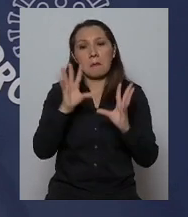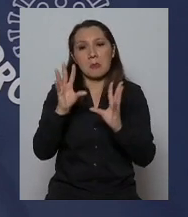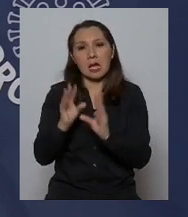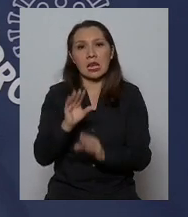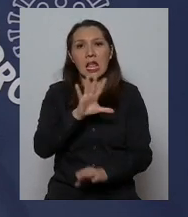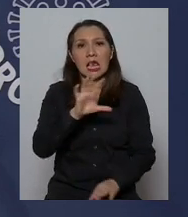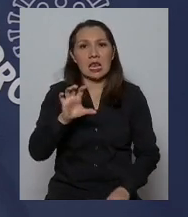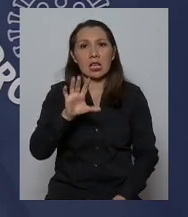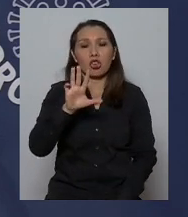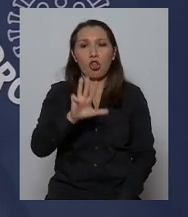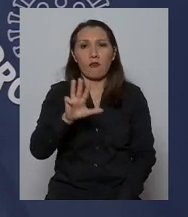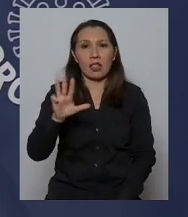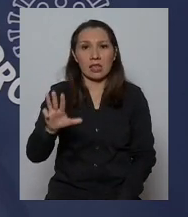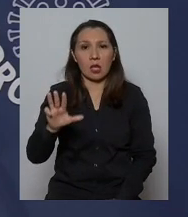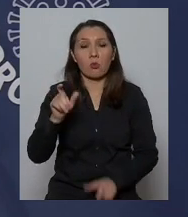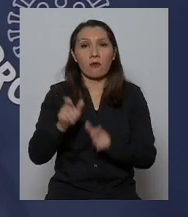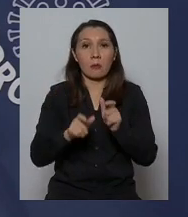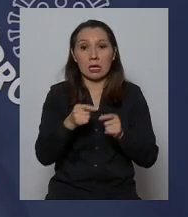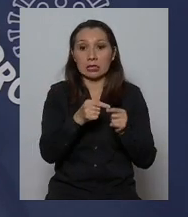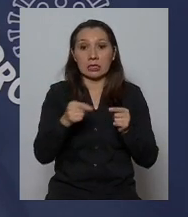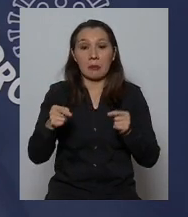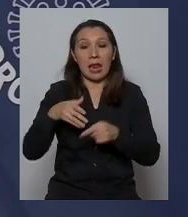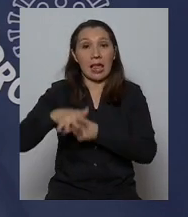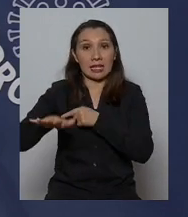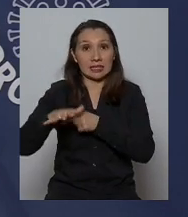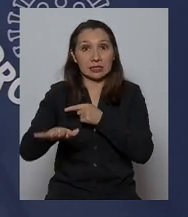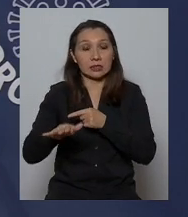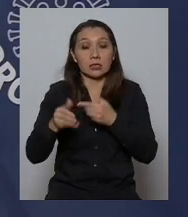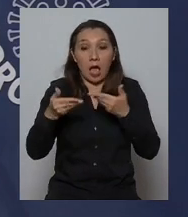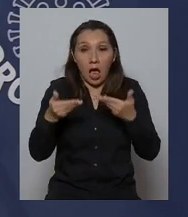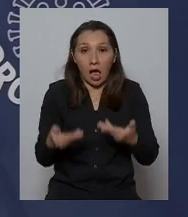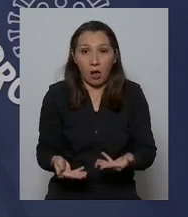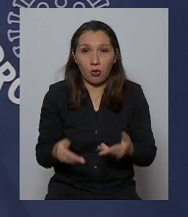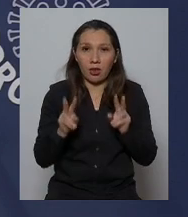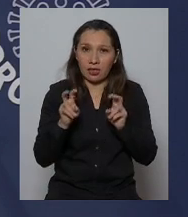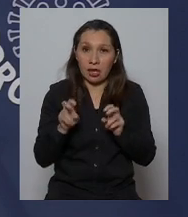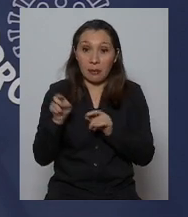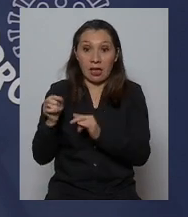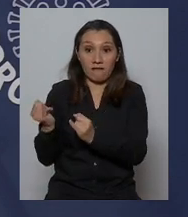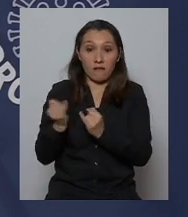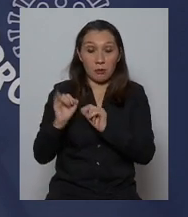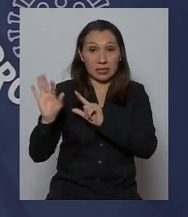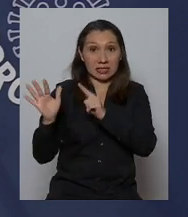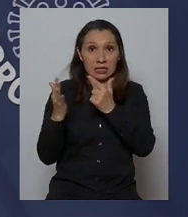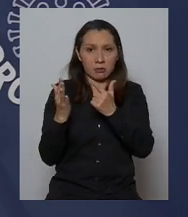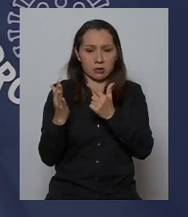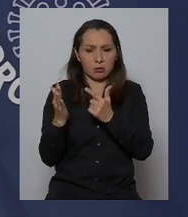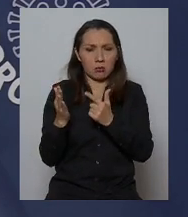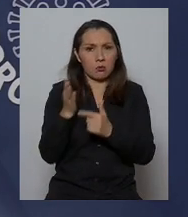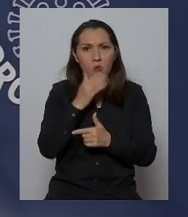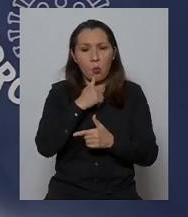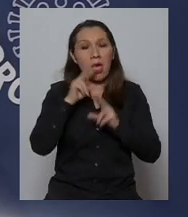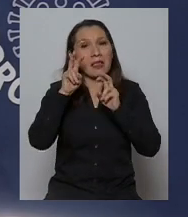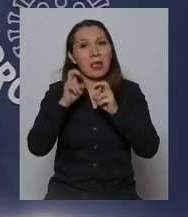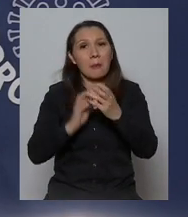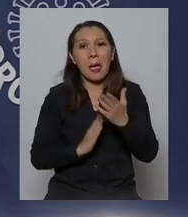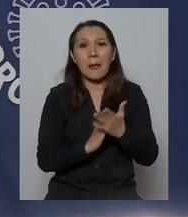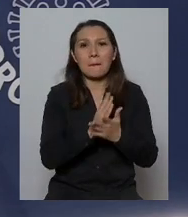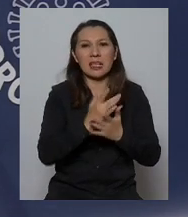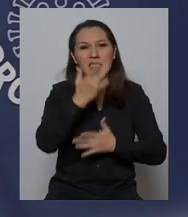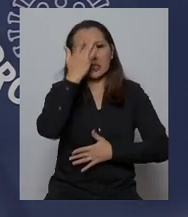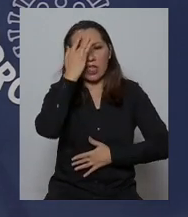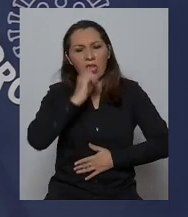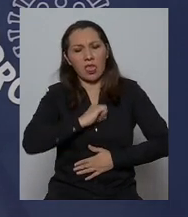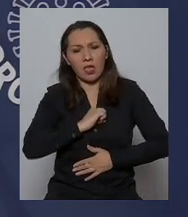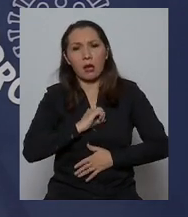599 casos en la semana 15 y en este caso en ese informe no es según el inicio de los